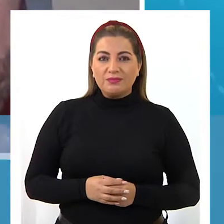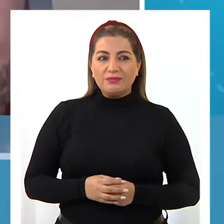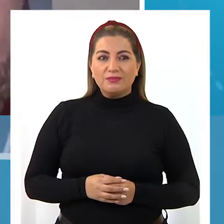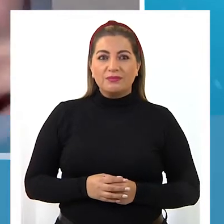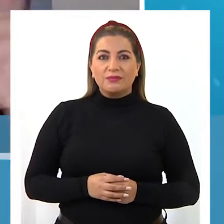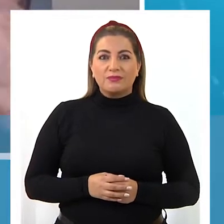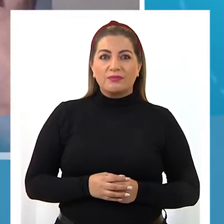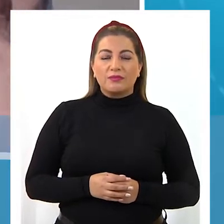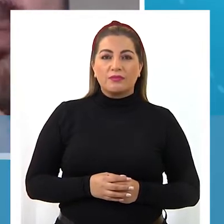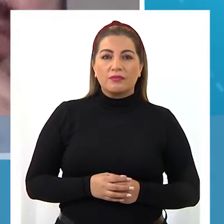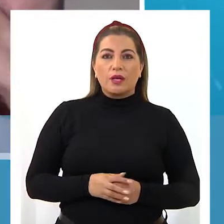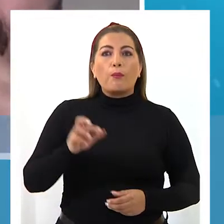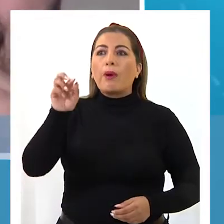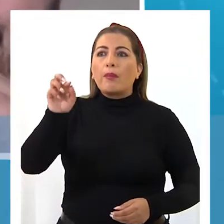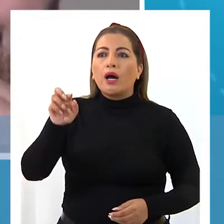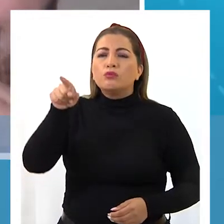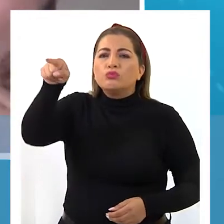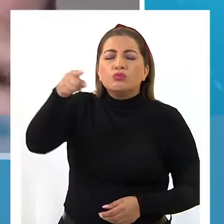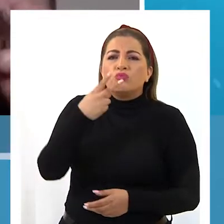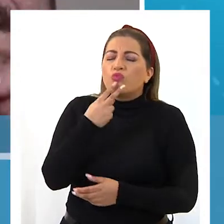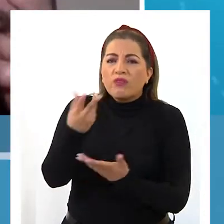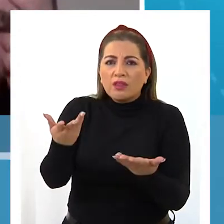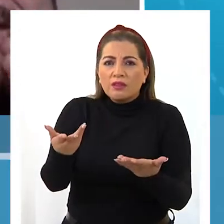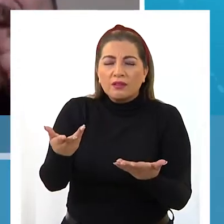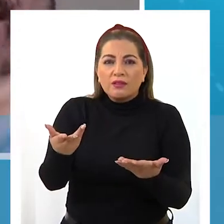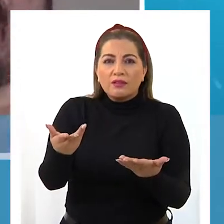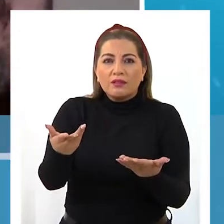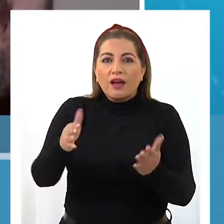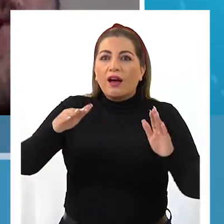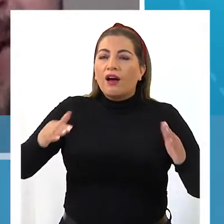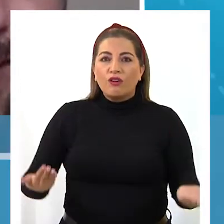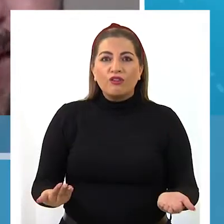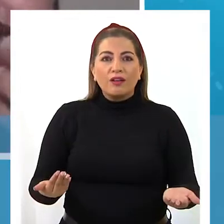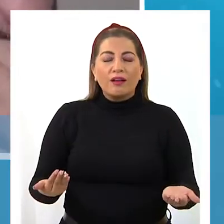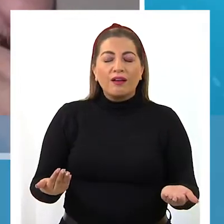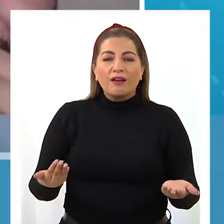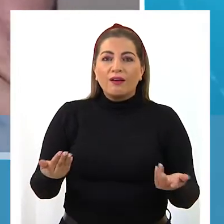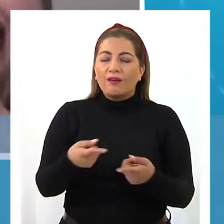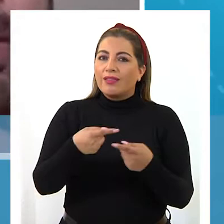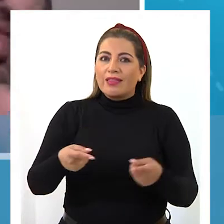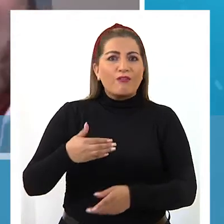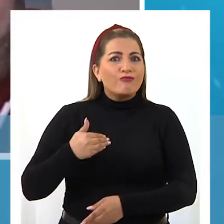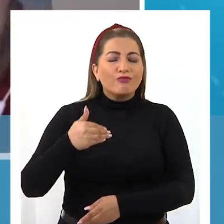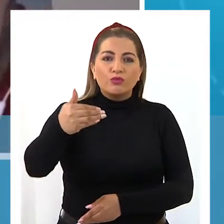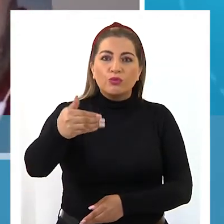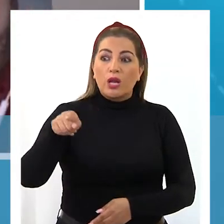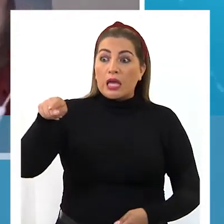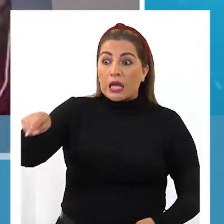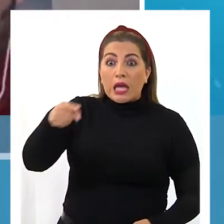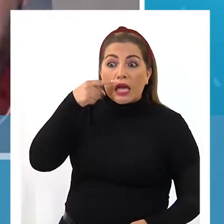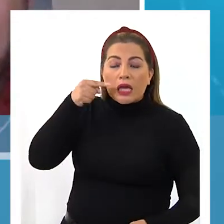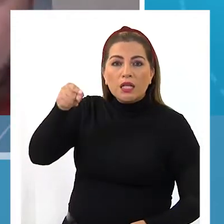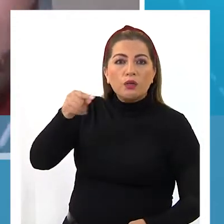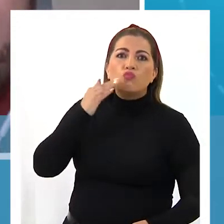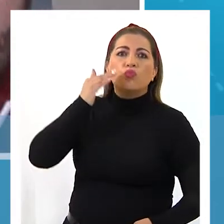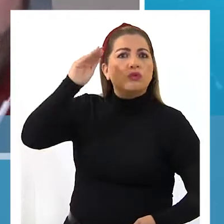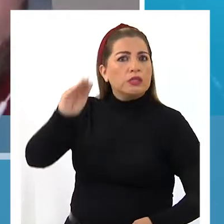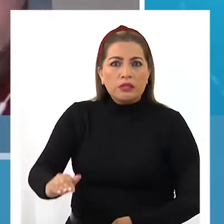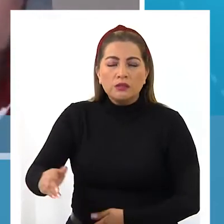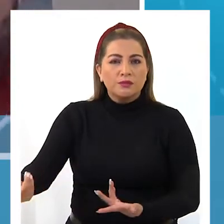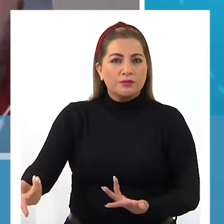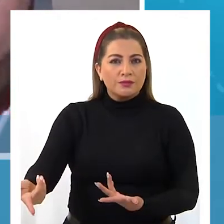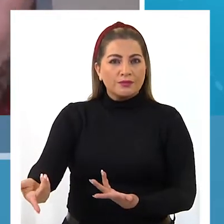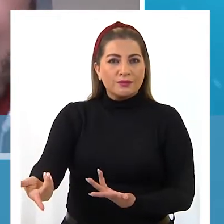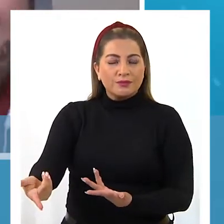Luis, ¿y tu vida? ¿Cómo la vas a tener que enfocar de acá en adelante? Porque él es un niño. Él es un niño.